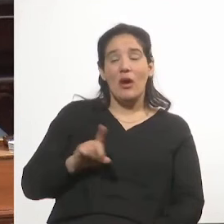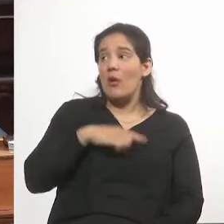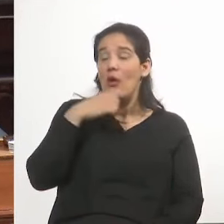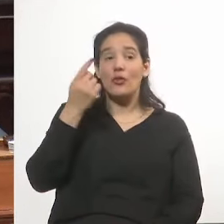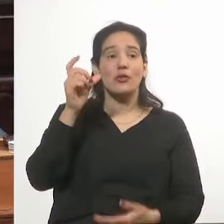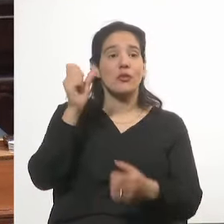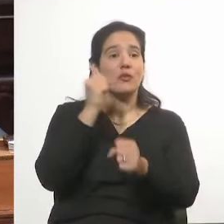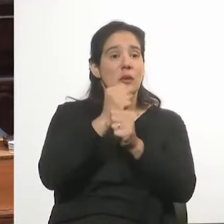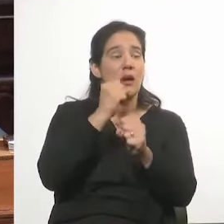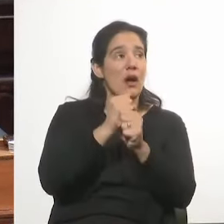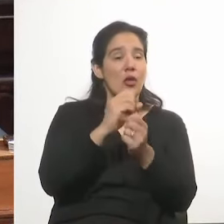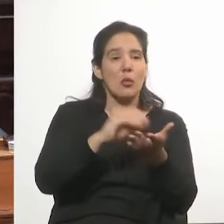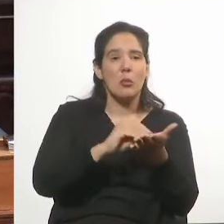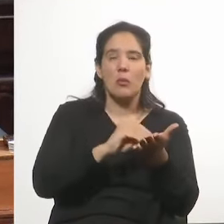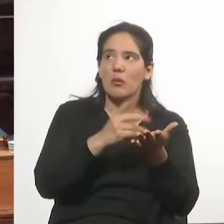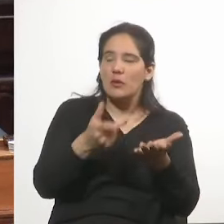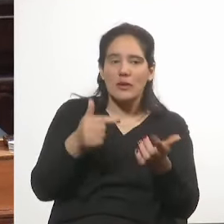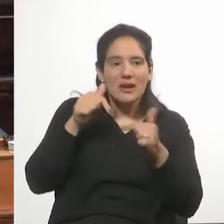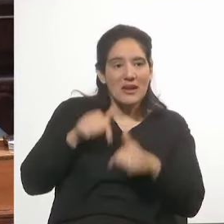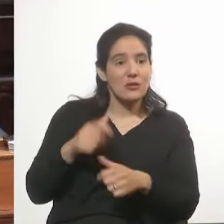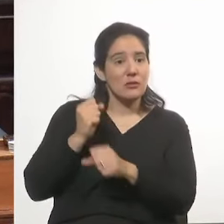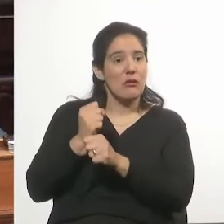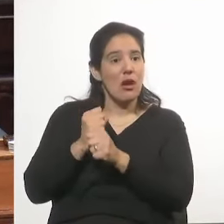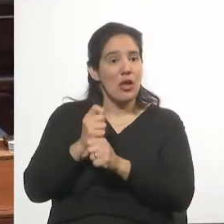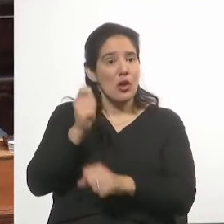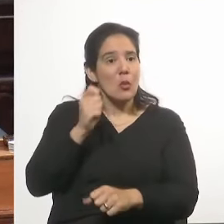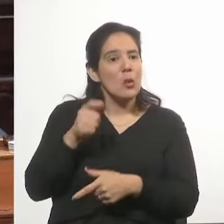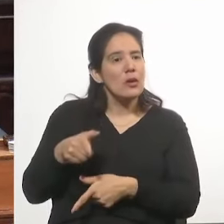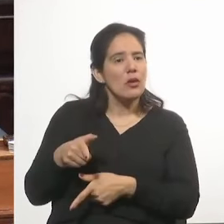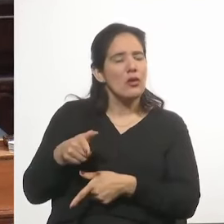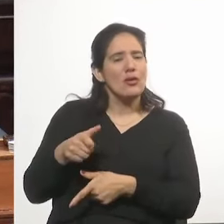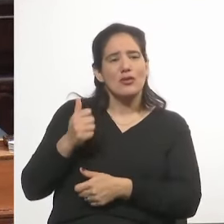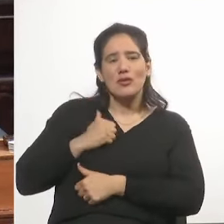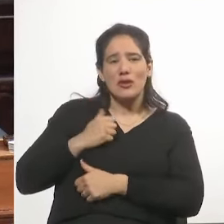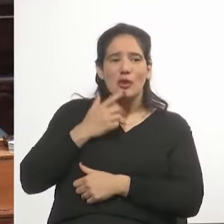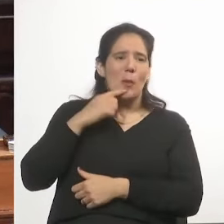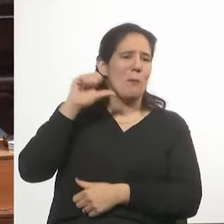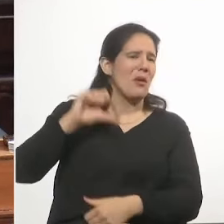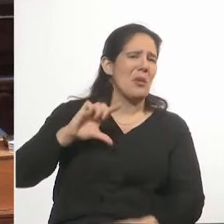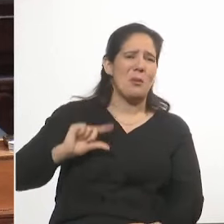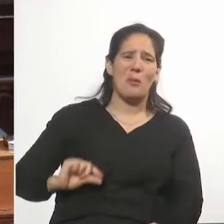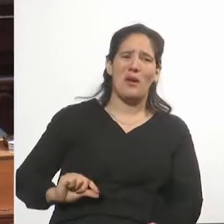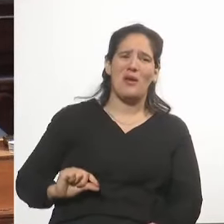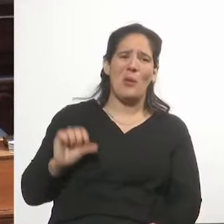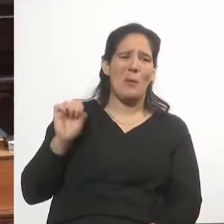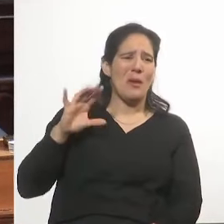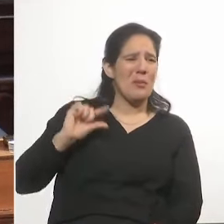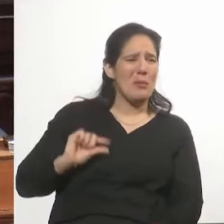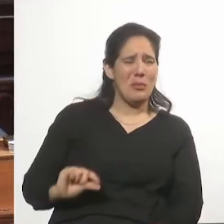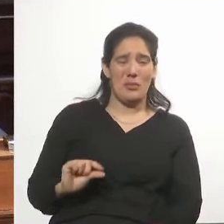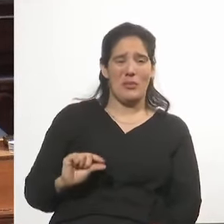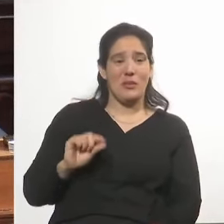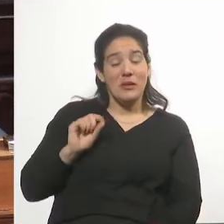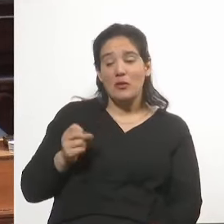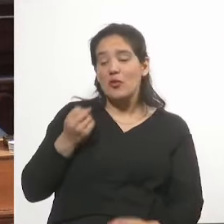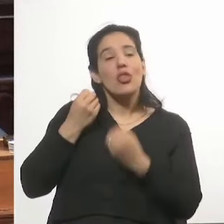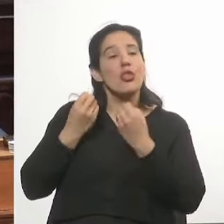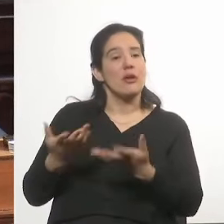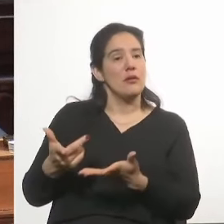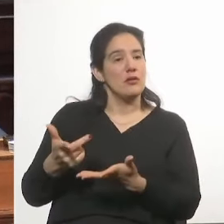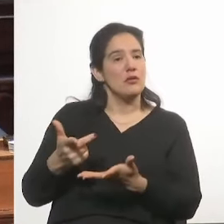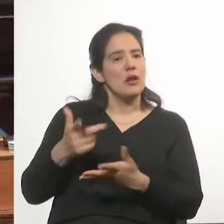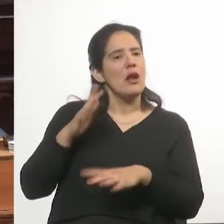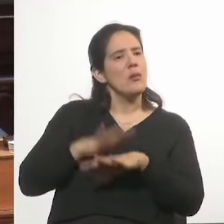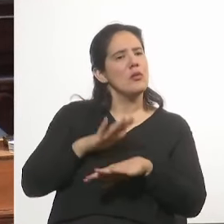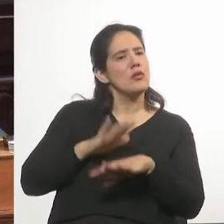funcionario público. Estos servidores públicos son los peores pagos de la administración pública y ese es un debe que tiene